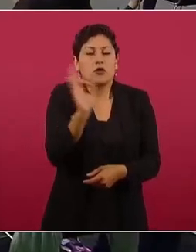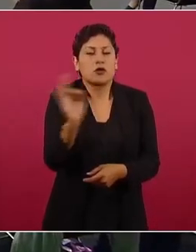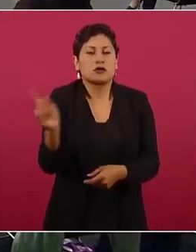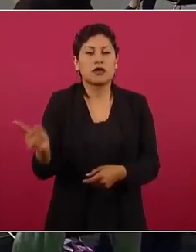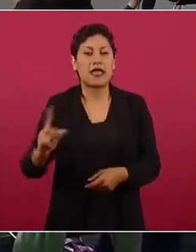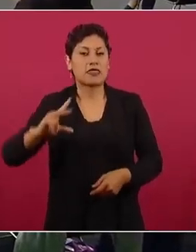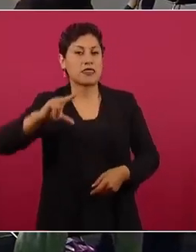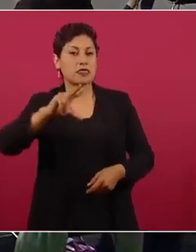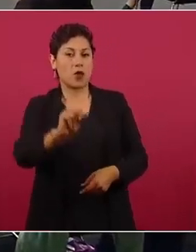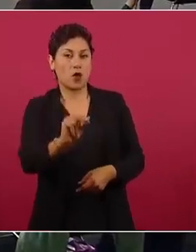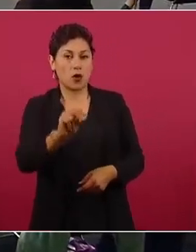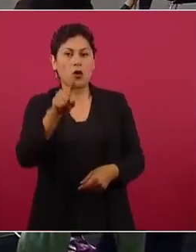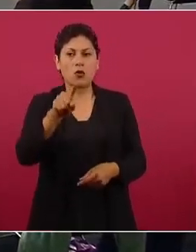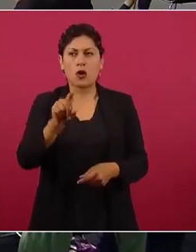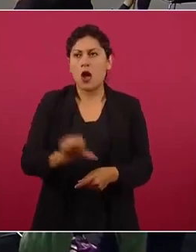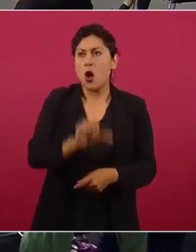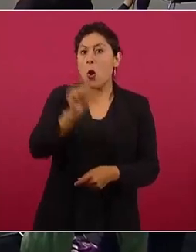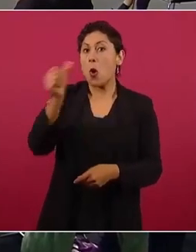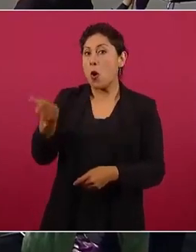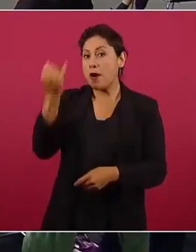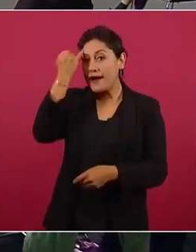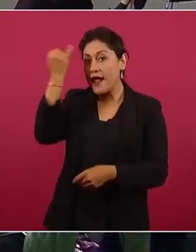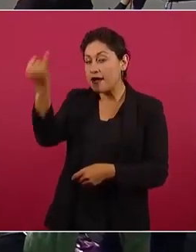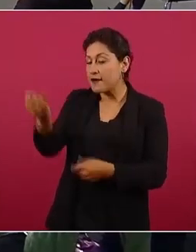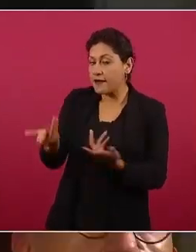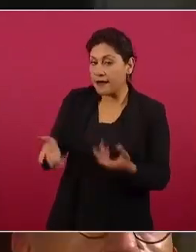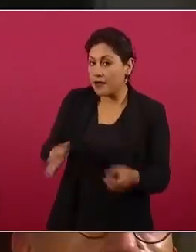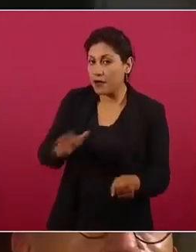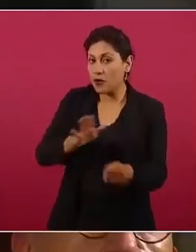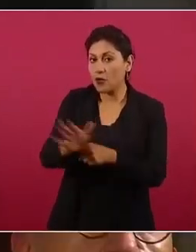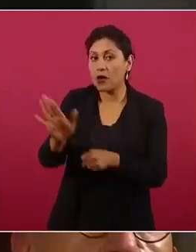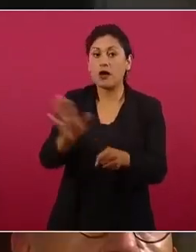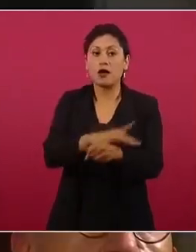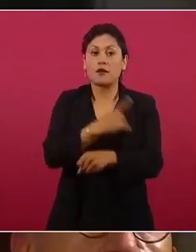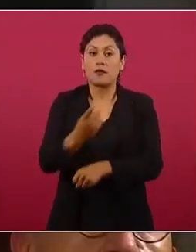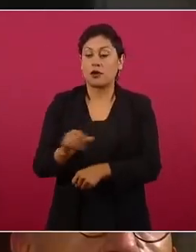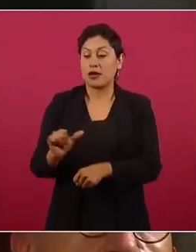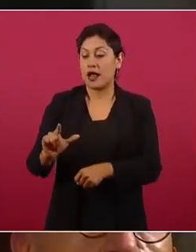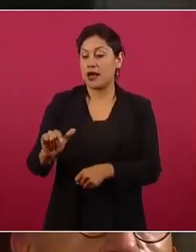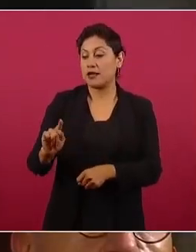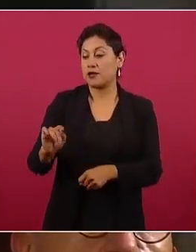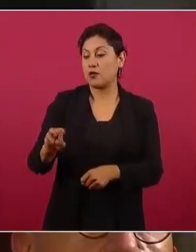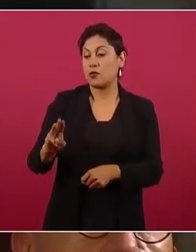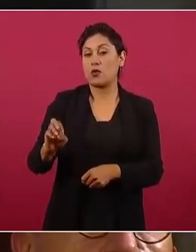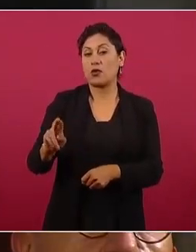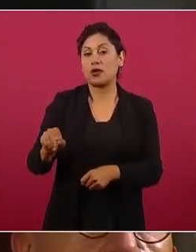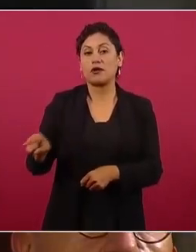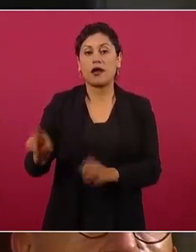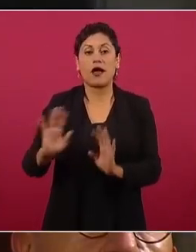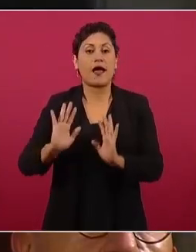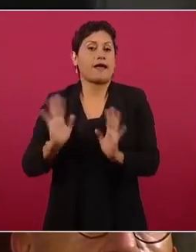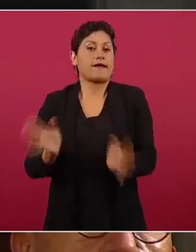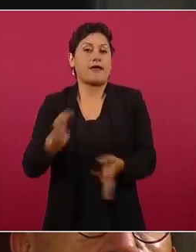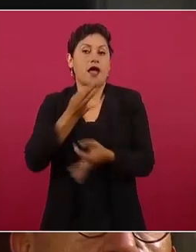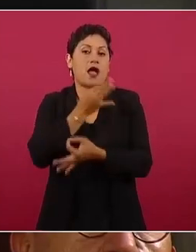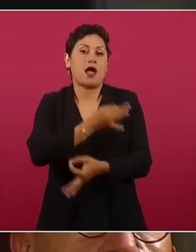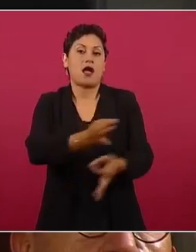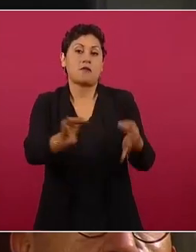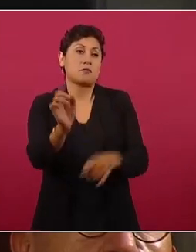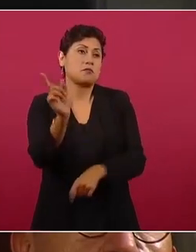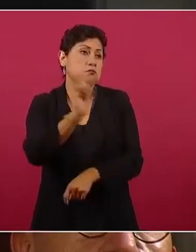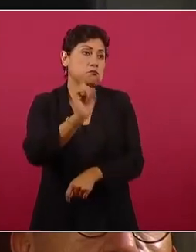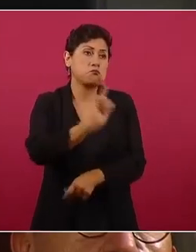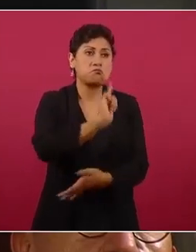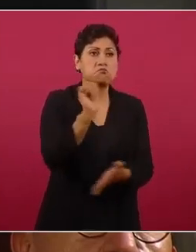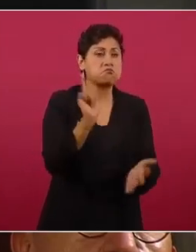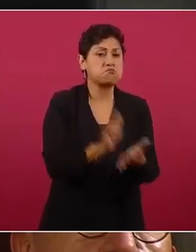plan B, presidente. Porque, por ejemplo, Alito Moreno ya dijo que no pasarían reformas que afectarían al país.